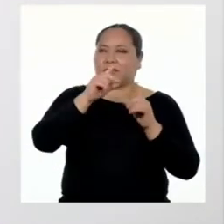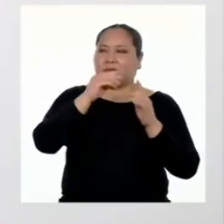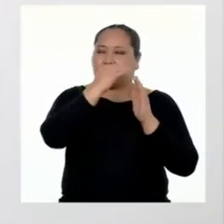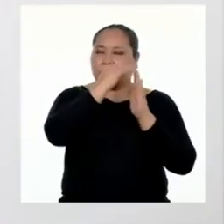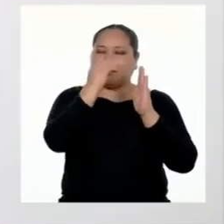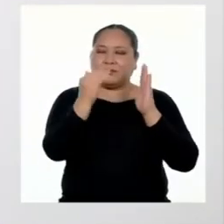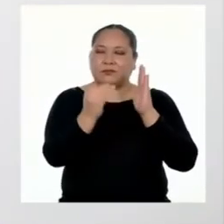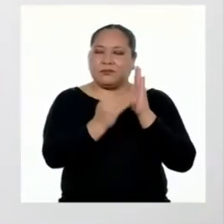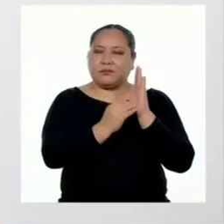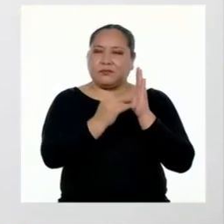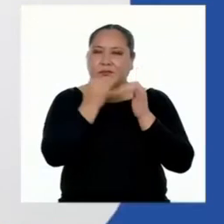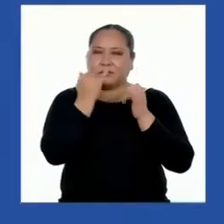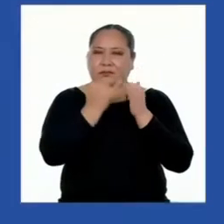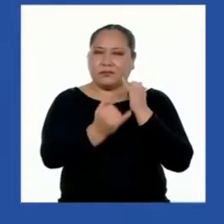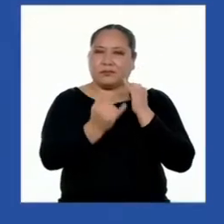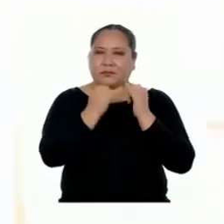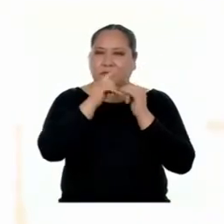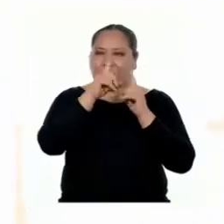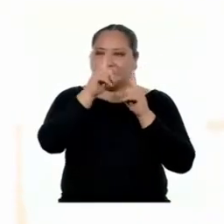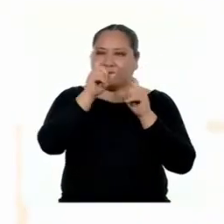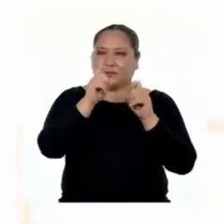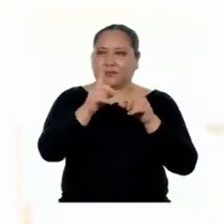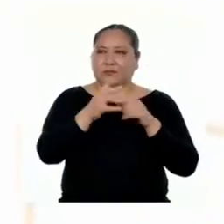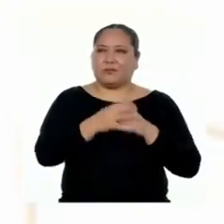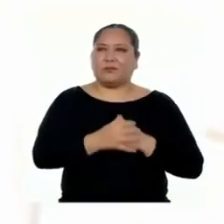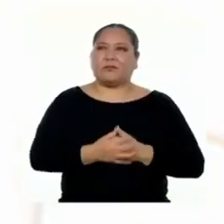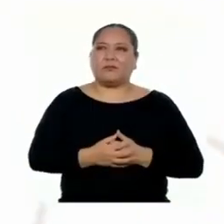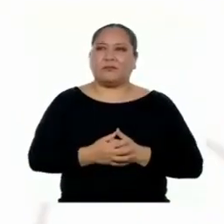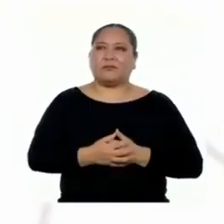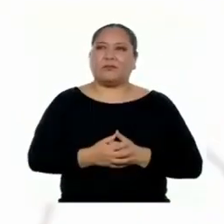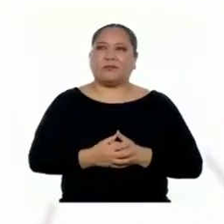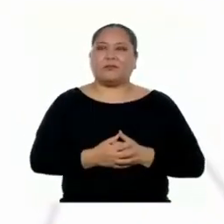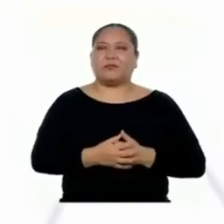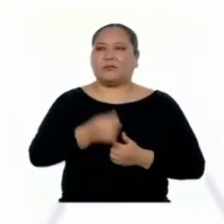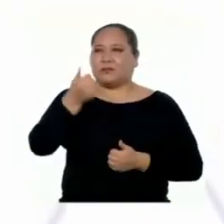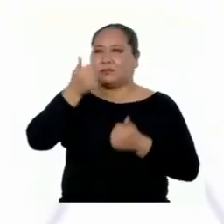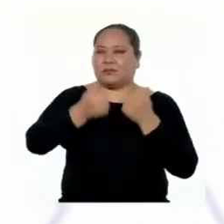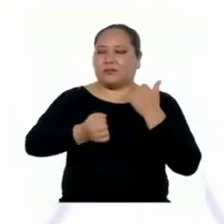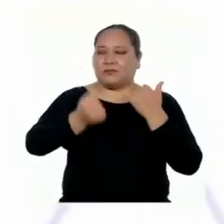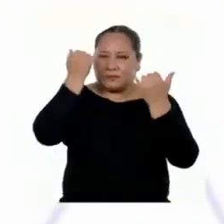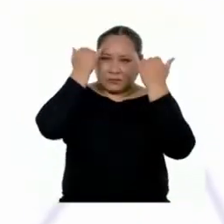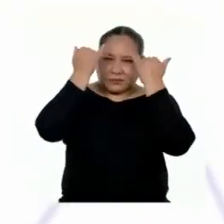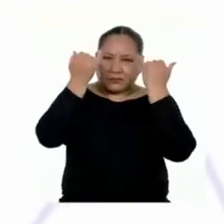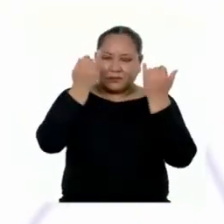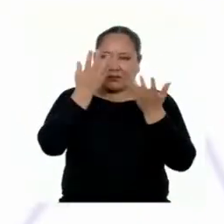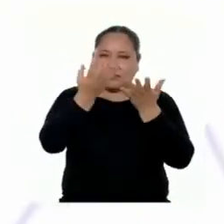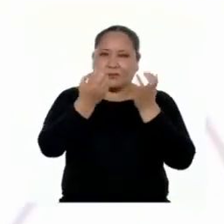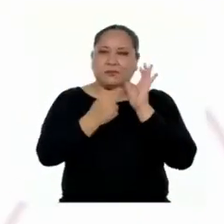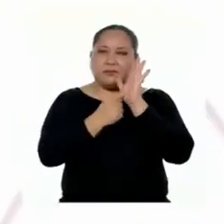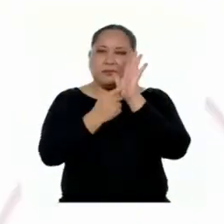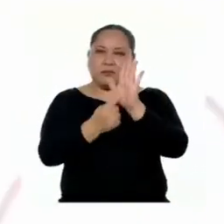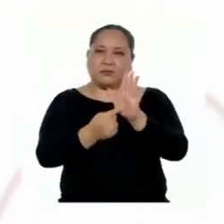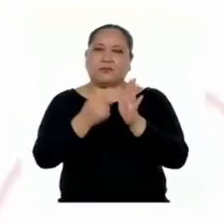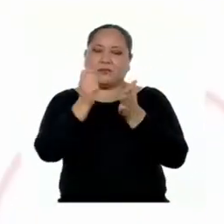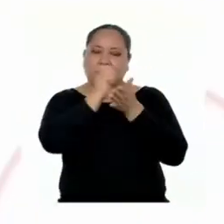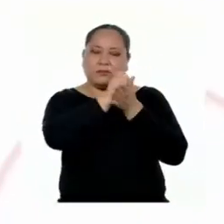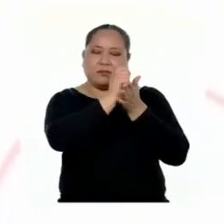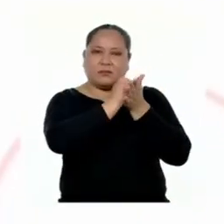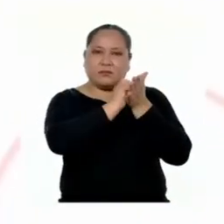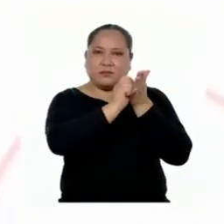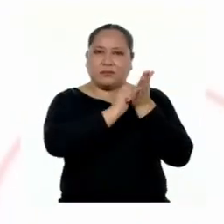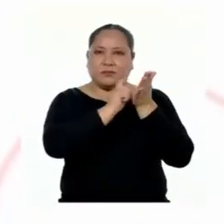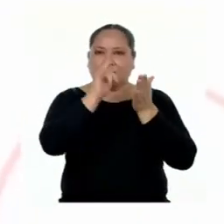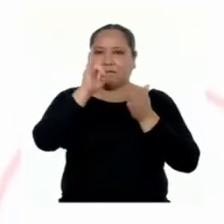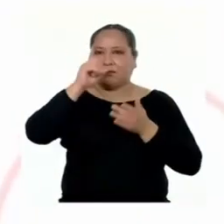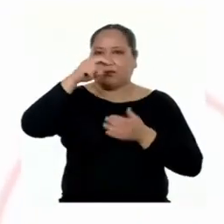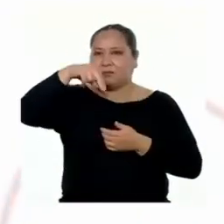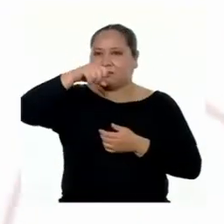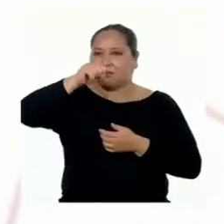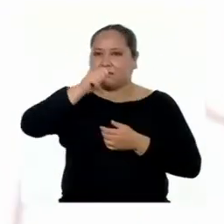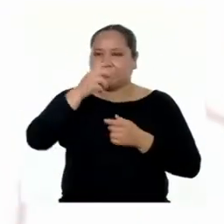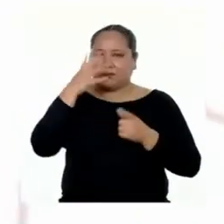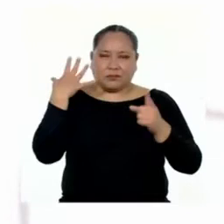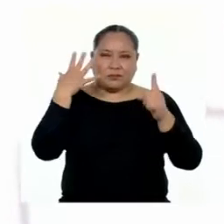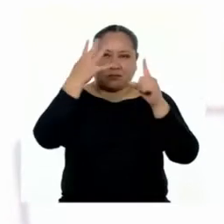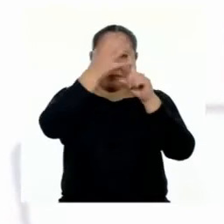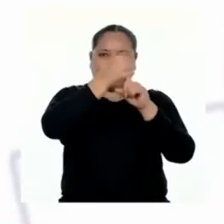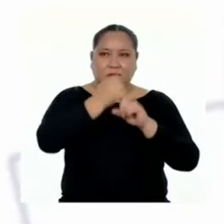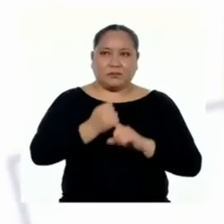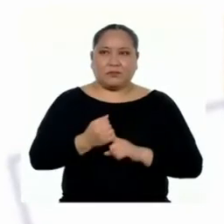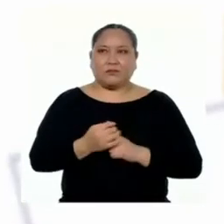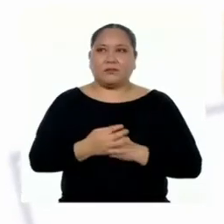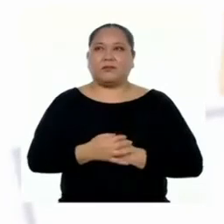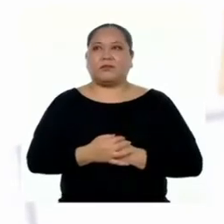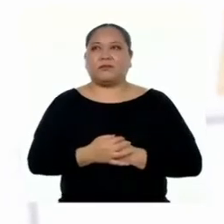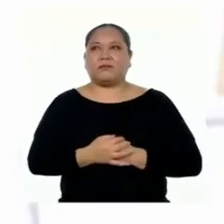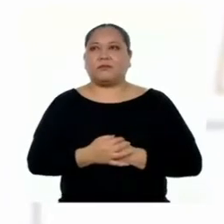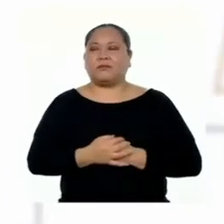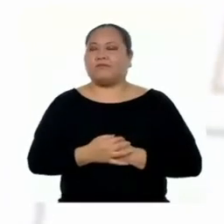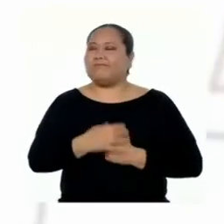pregunta de tu plan de escritura. ¿Qué ideas querías comunicar con tu texto instructivo? ¿Lo has logrado?